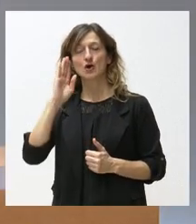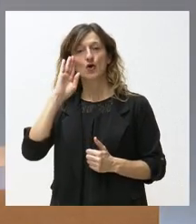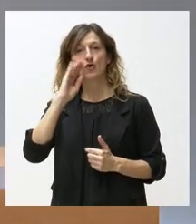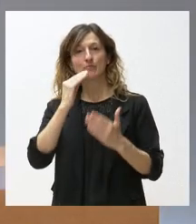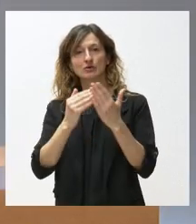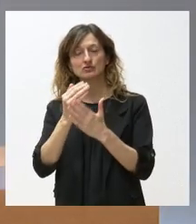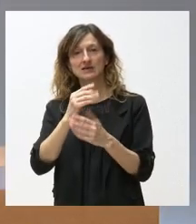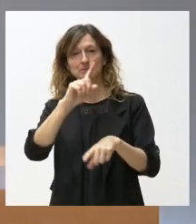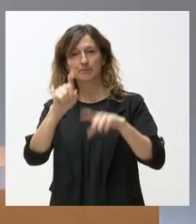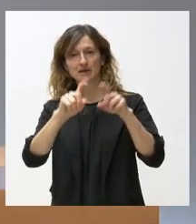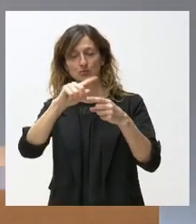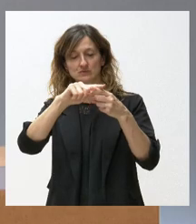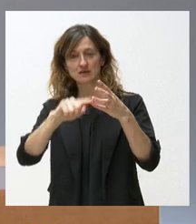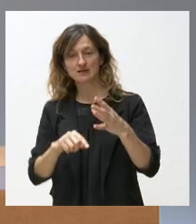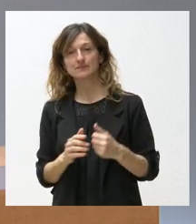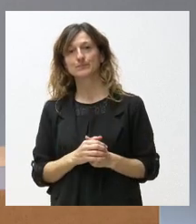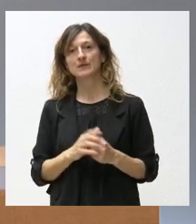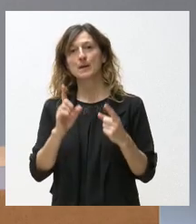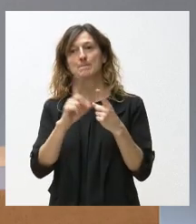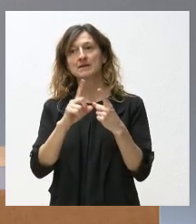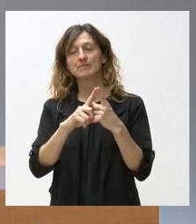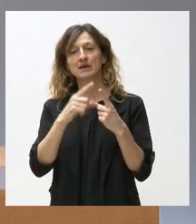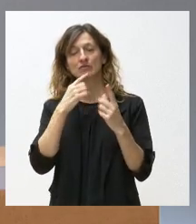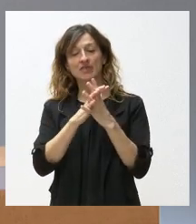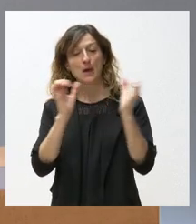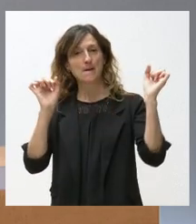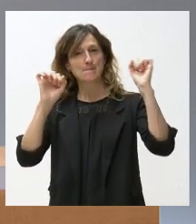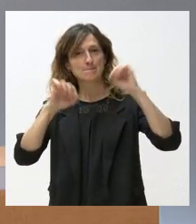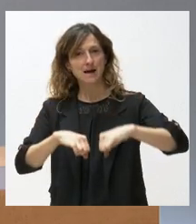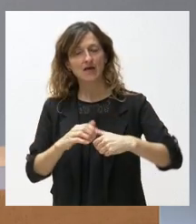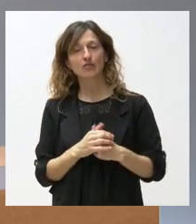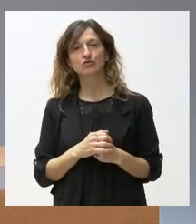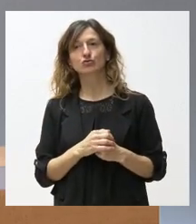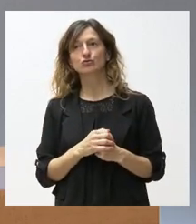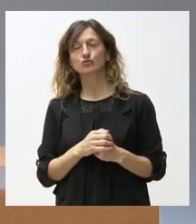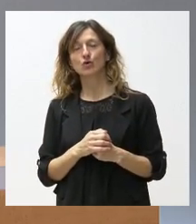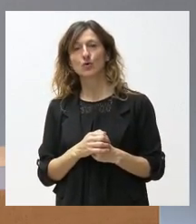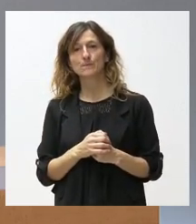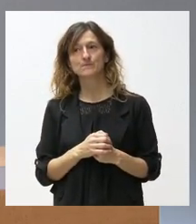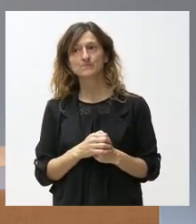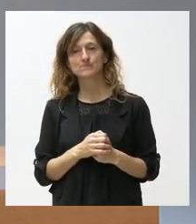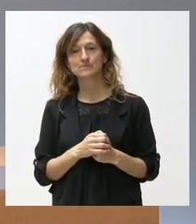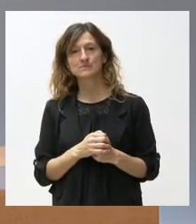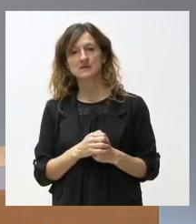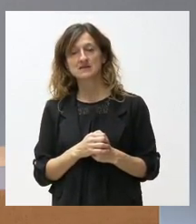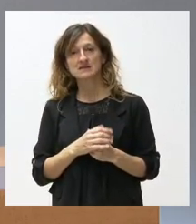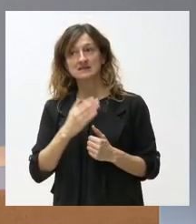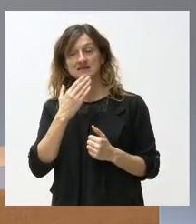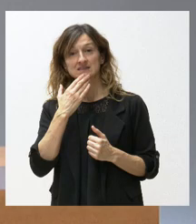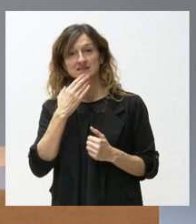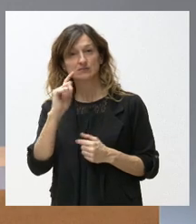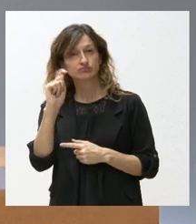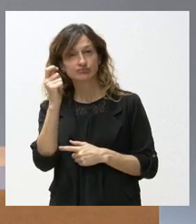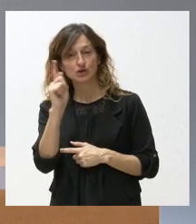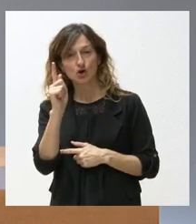varias preguntas. La primera, habla de ese gran pacto. No sé si no consiguen cerrar un gran pacto. Significa que no llevarían los presupuestos a las